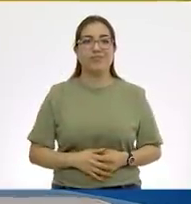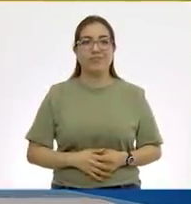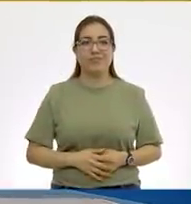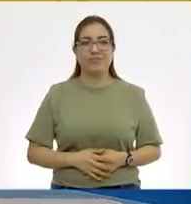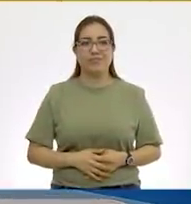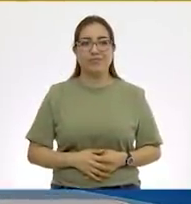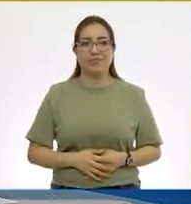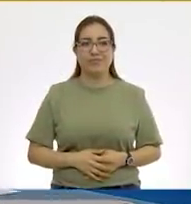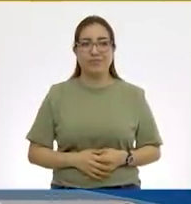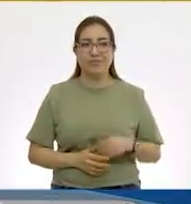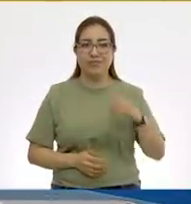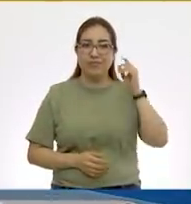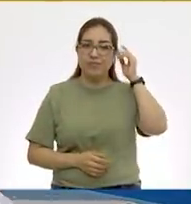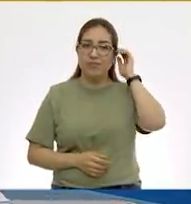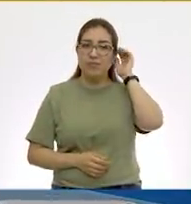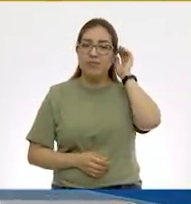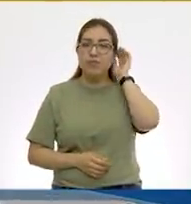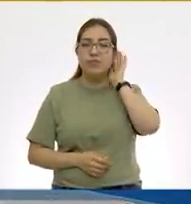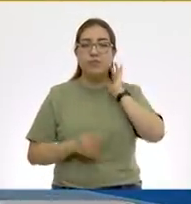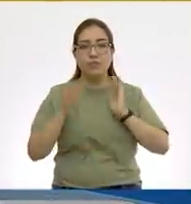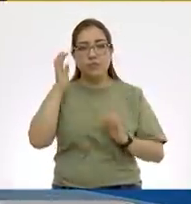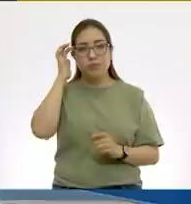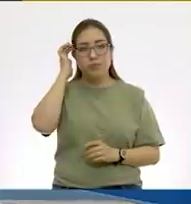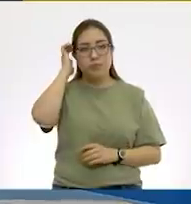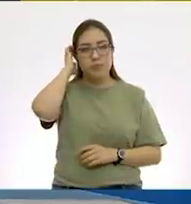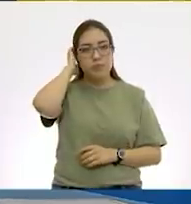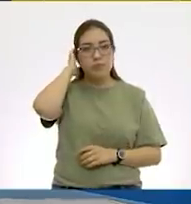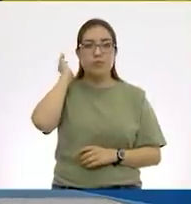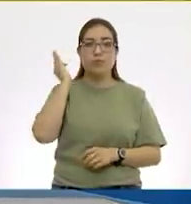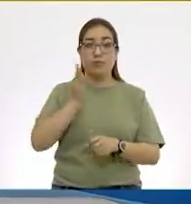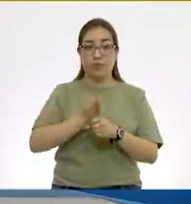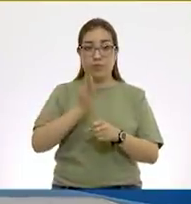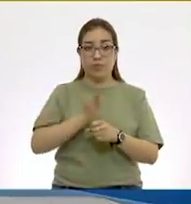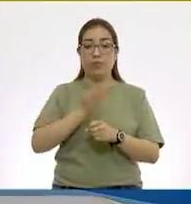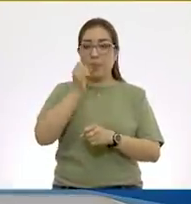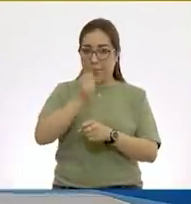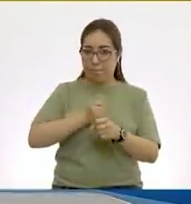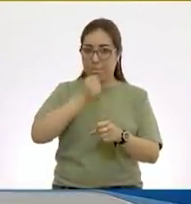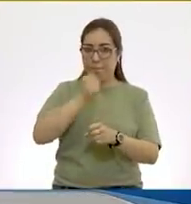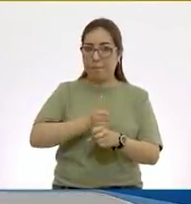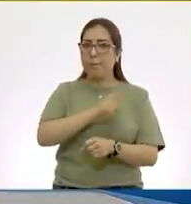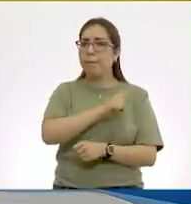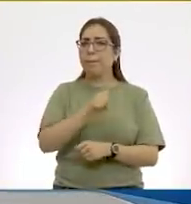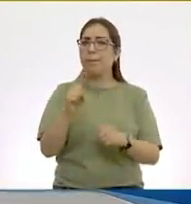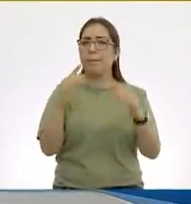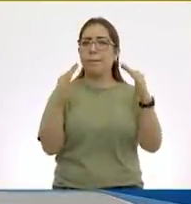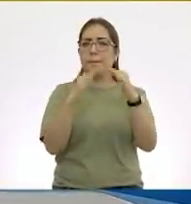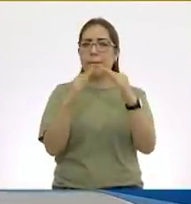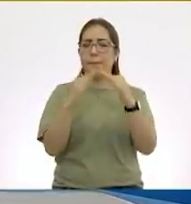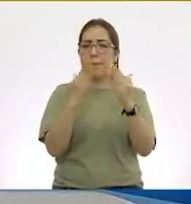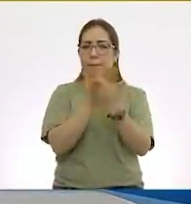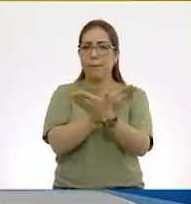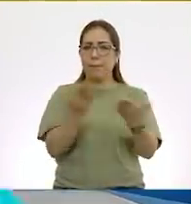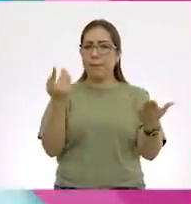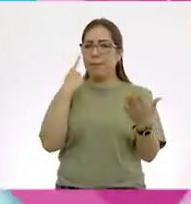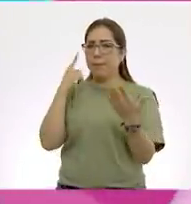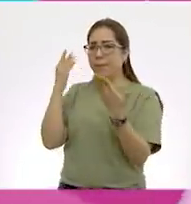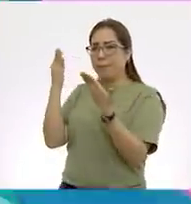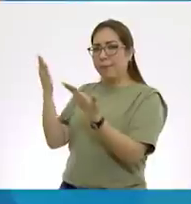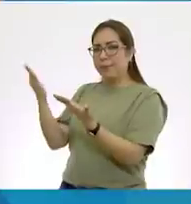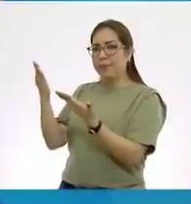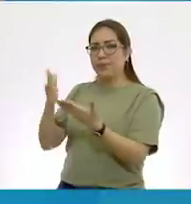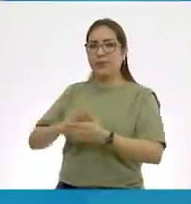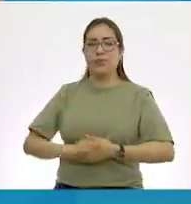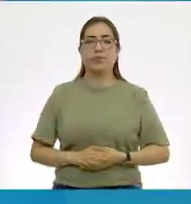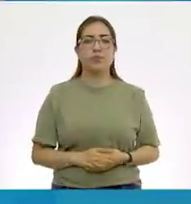a poner en práctica lo aprendido. Para eso pido que en casa observen este problema que estoy